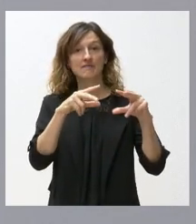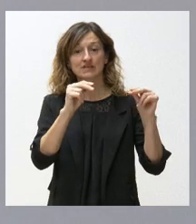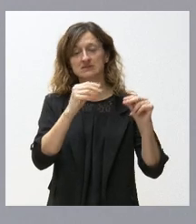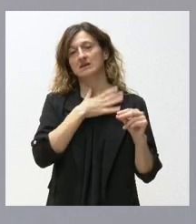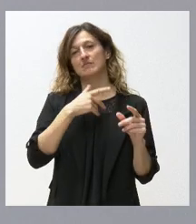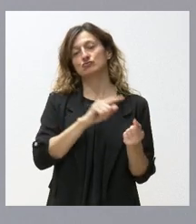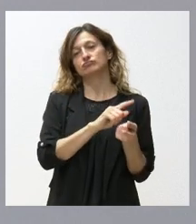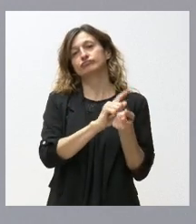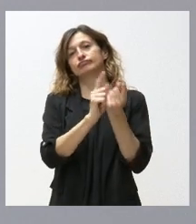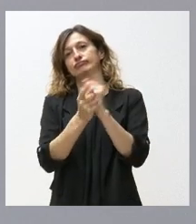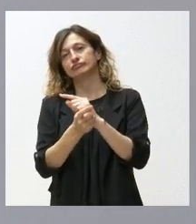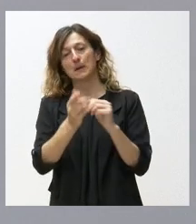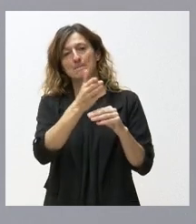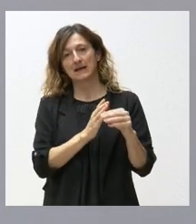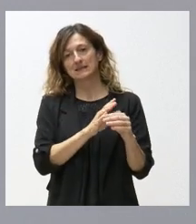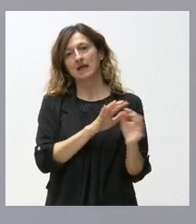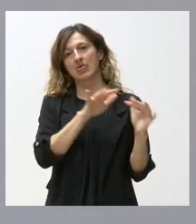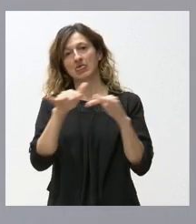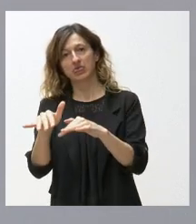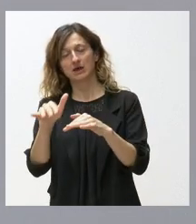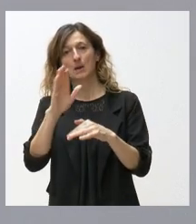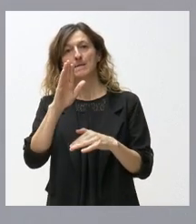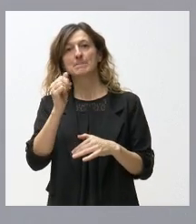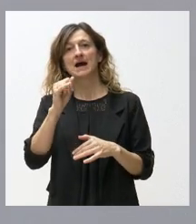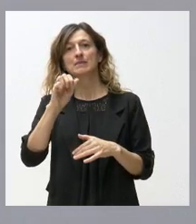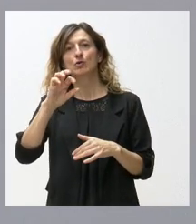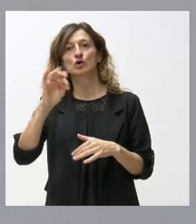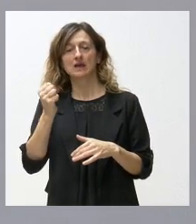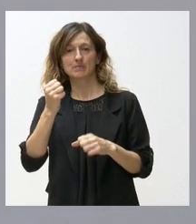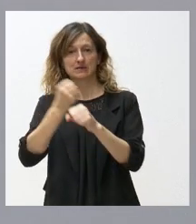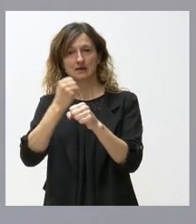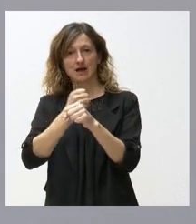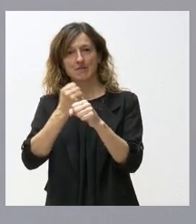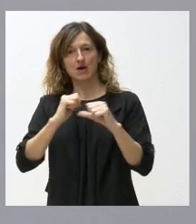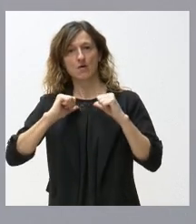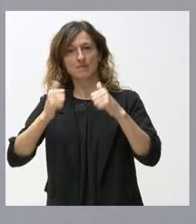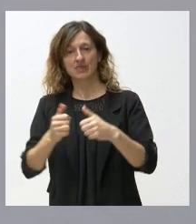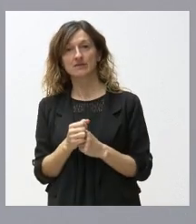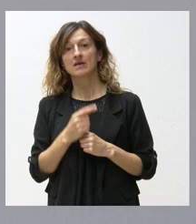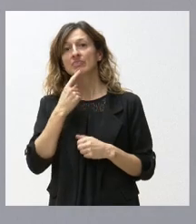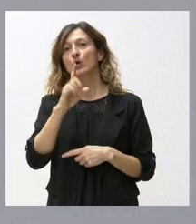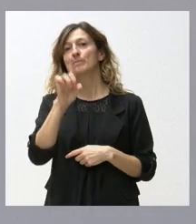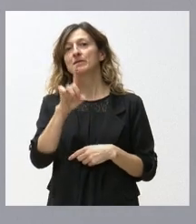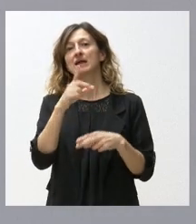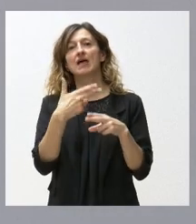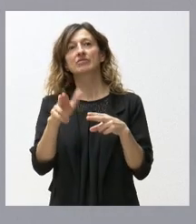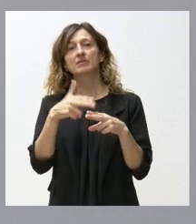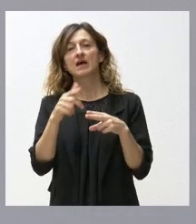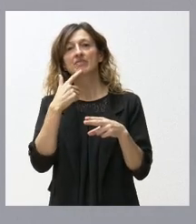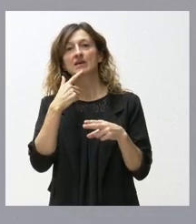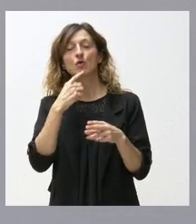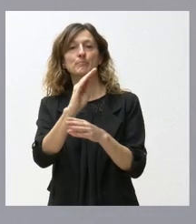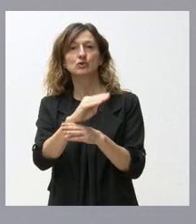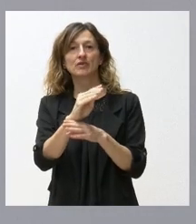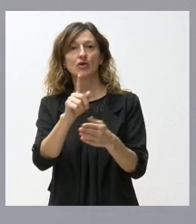incorporar parte de los efectivos a Paiporta para desarrollar estas tareas. Cuando digo primera actividad, esto todo lo que tiene que ver con protección civil,